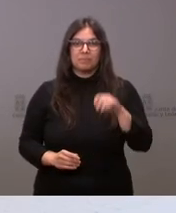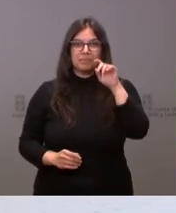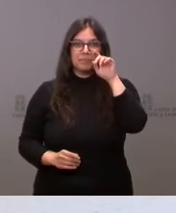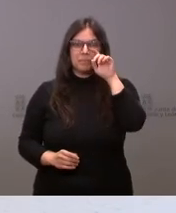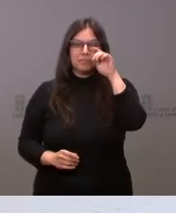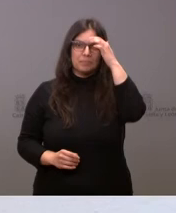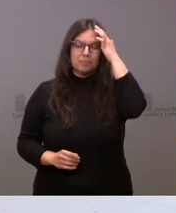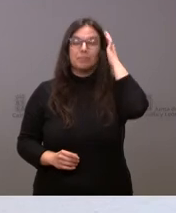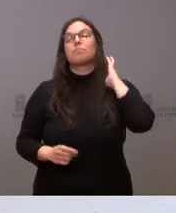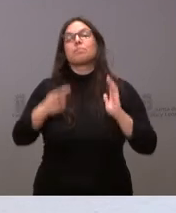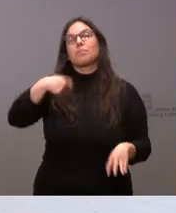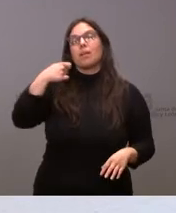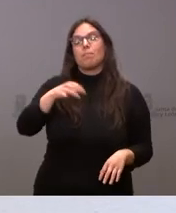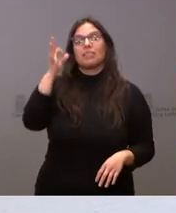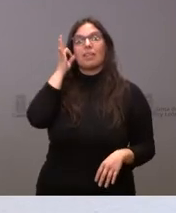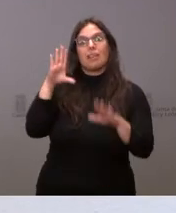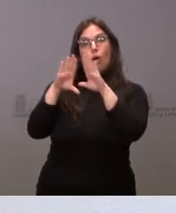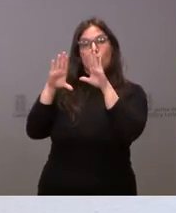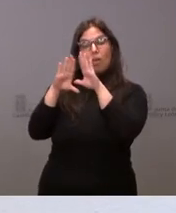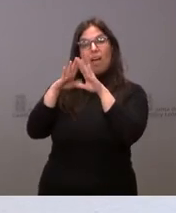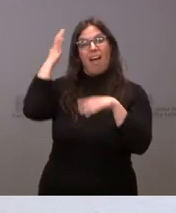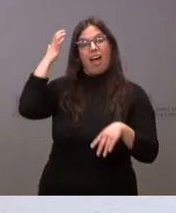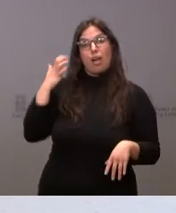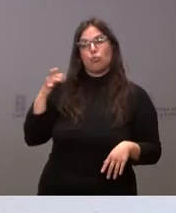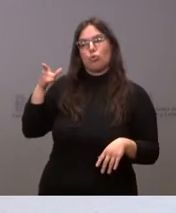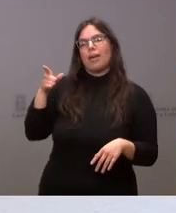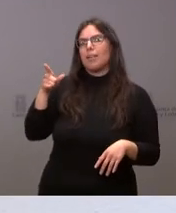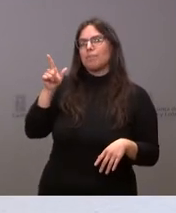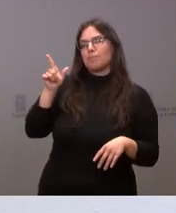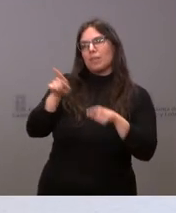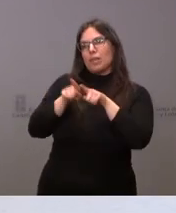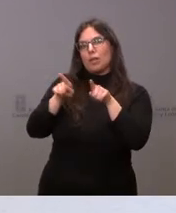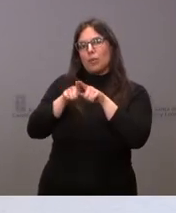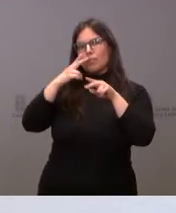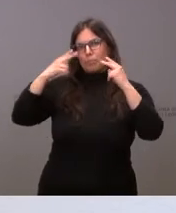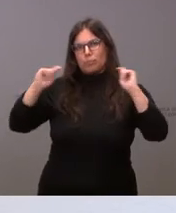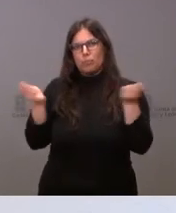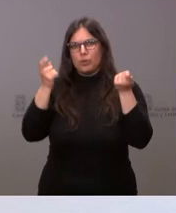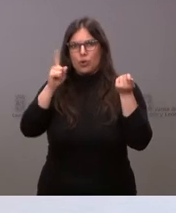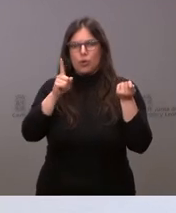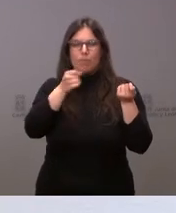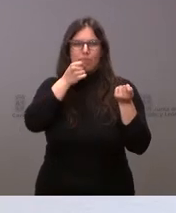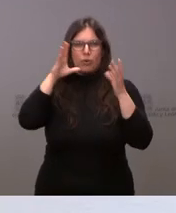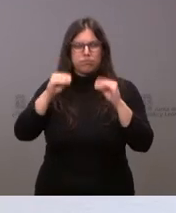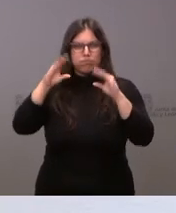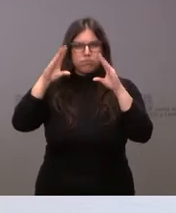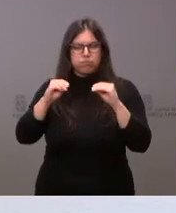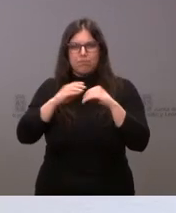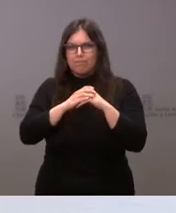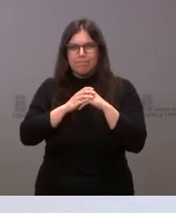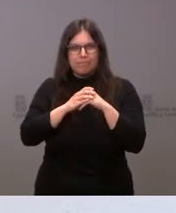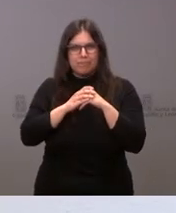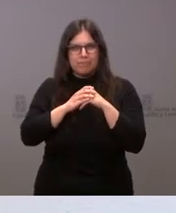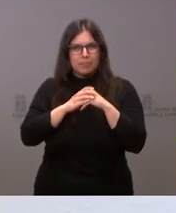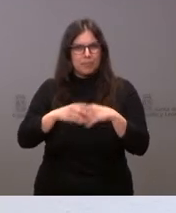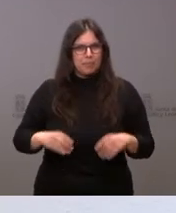La presidenta de la Comunidad de Madrid, en su intervención a puerta cerrada, ha pedido que los 20. La presidenta Comunidad Madrid, en su intervención